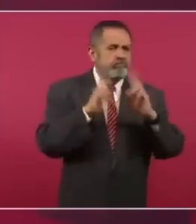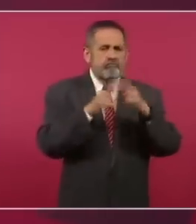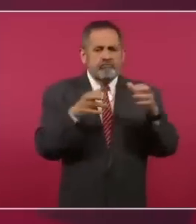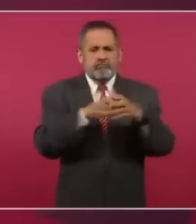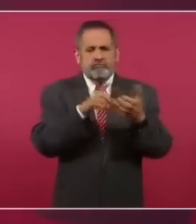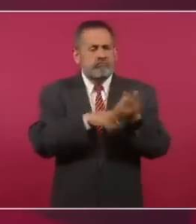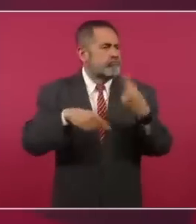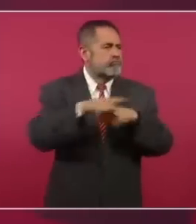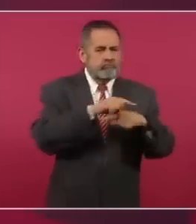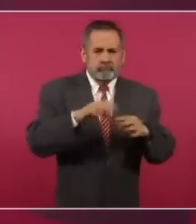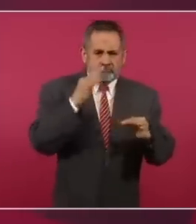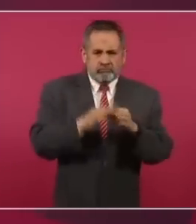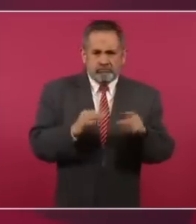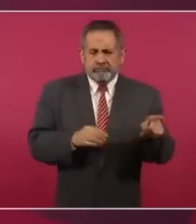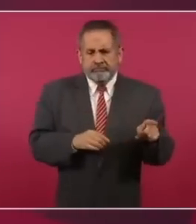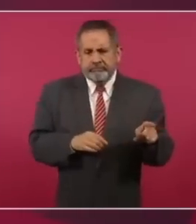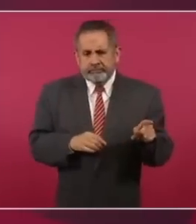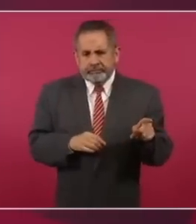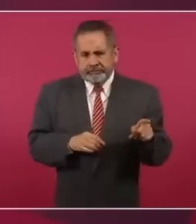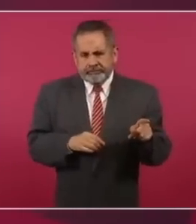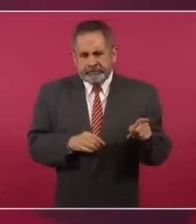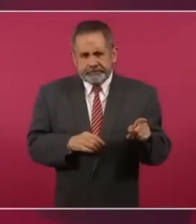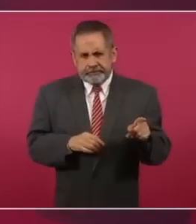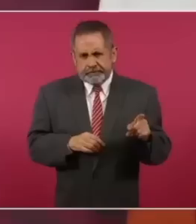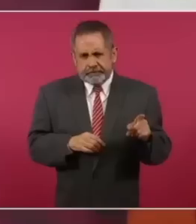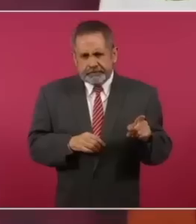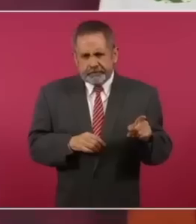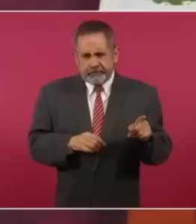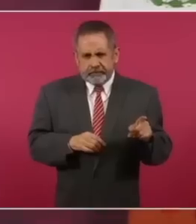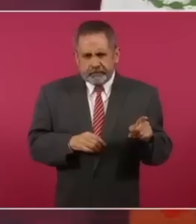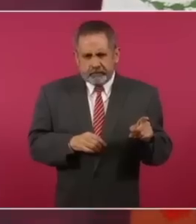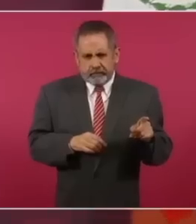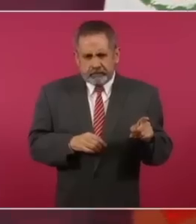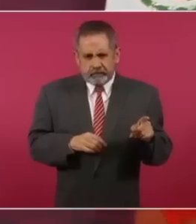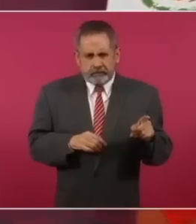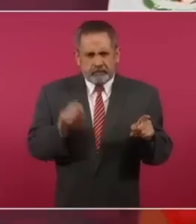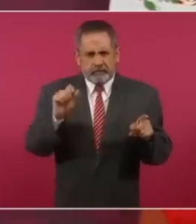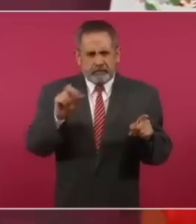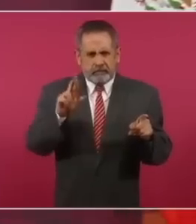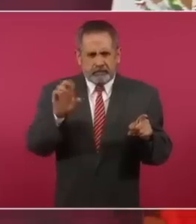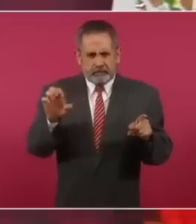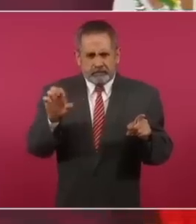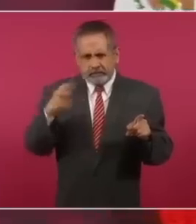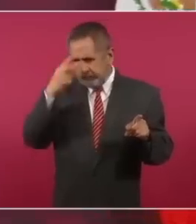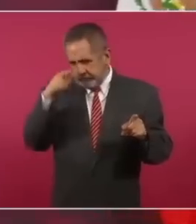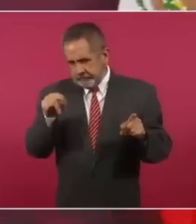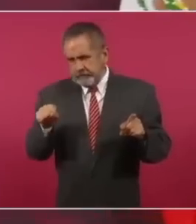entre Relaciones Exteriores de México